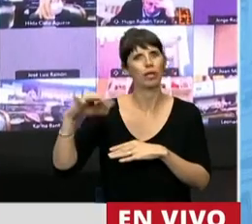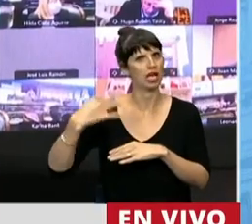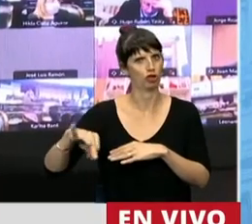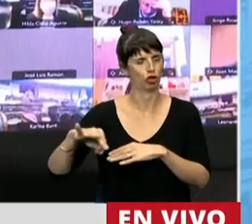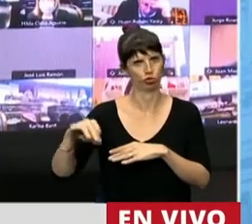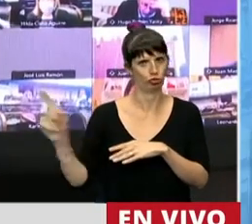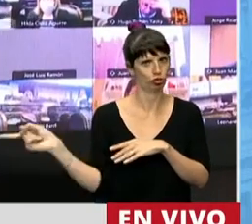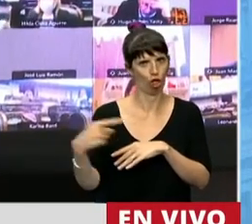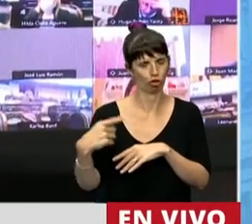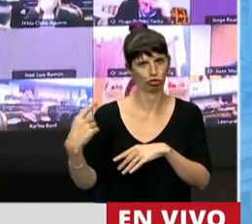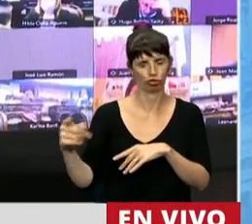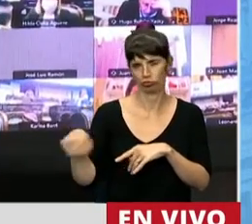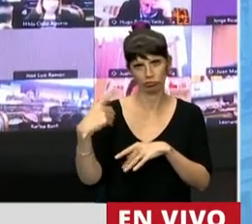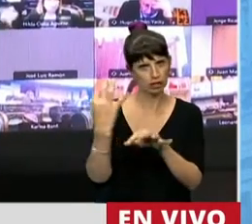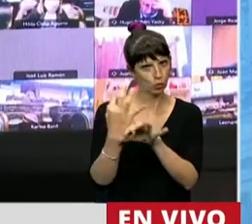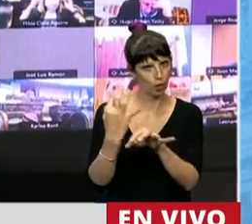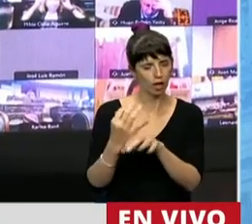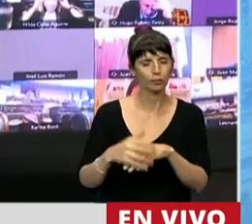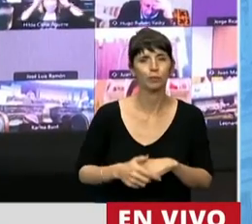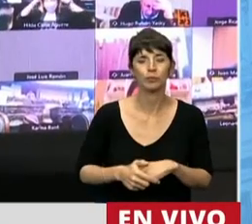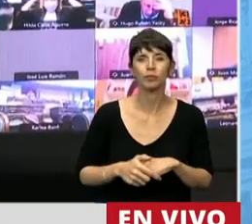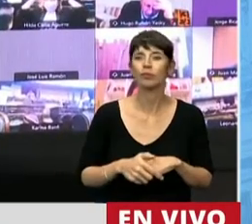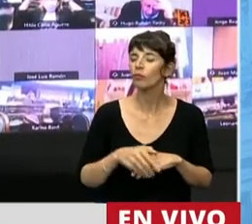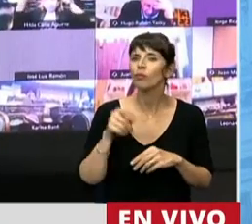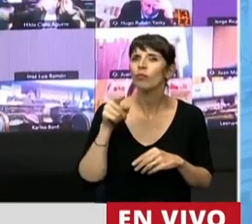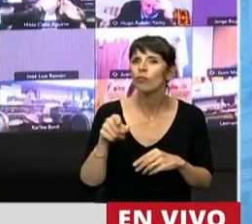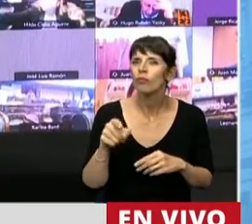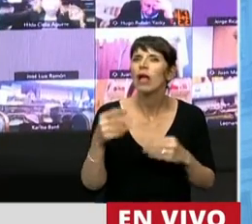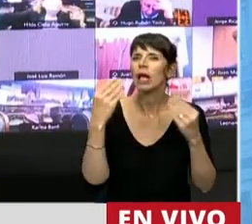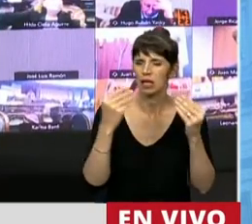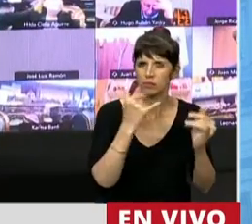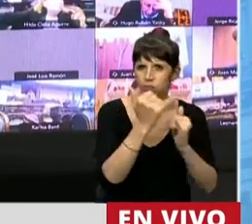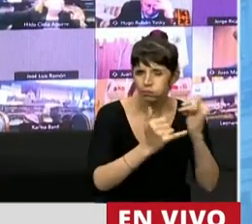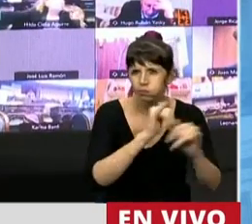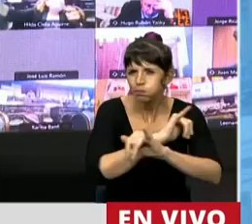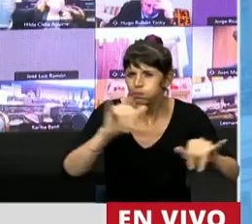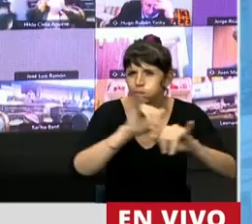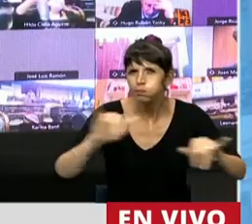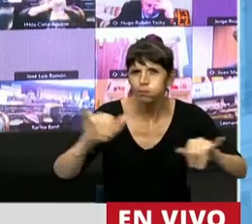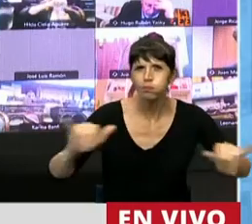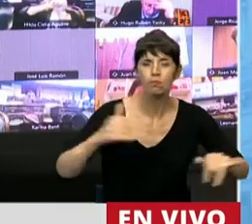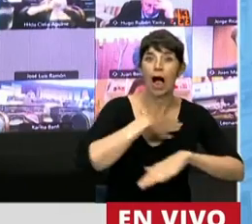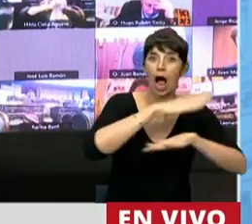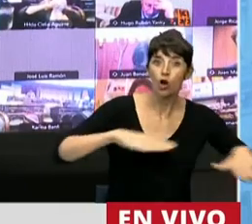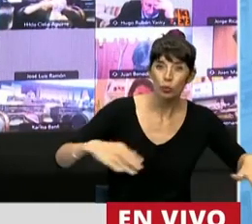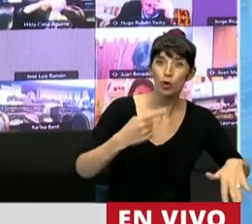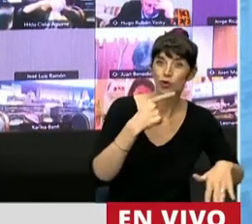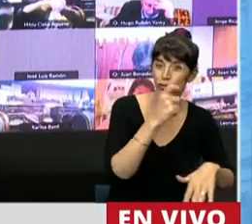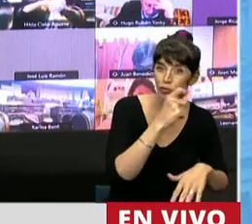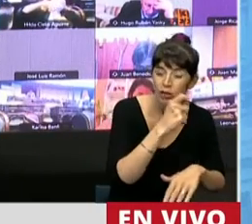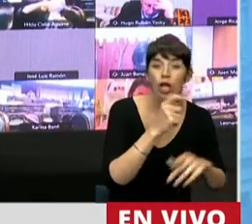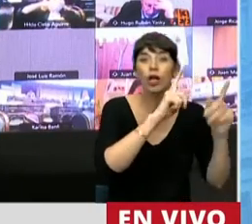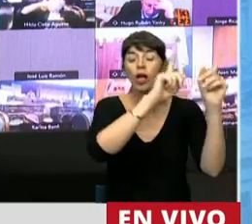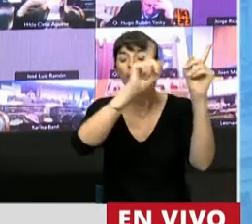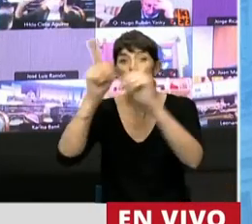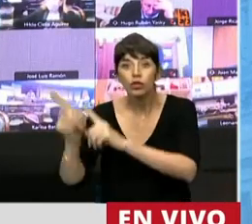Bajo un fuerte discurso que construyó la idea de que alumnos, alumnas y docentes son individuos